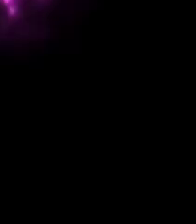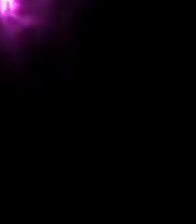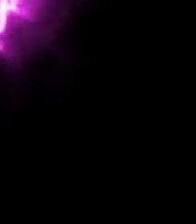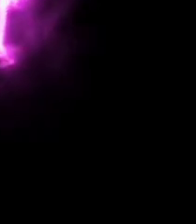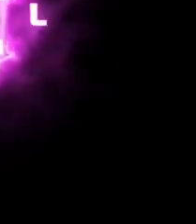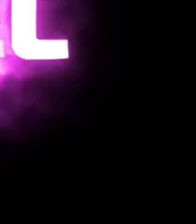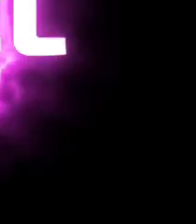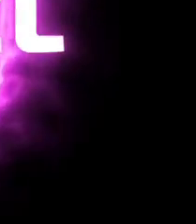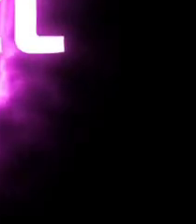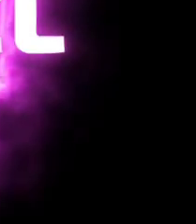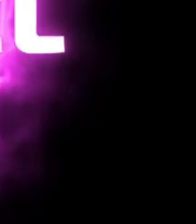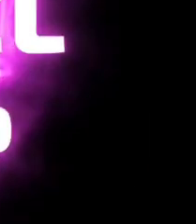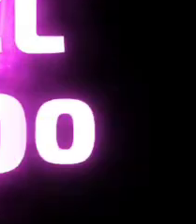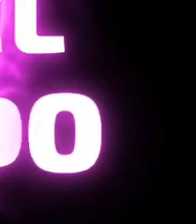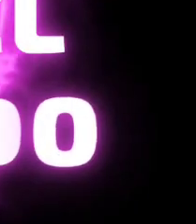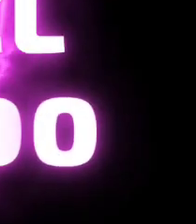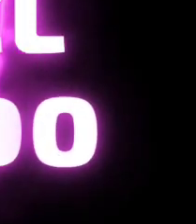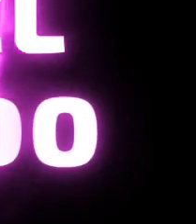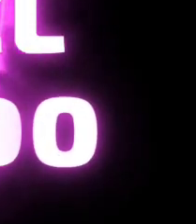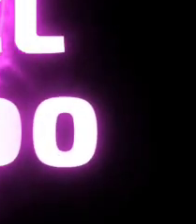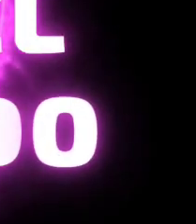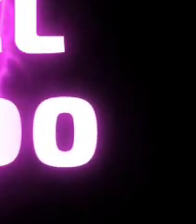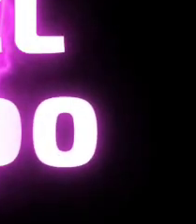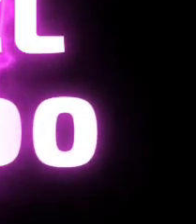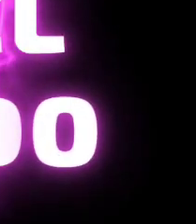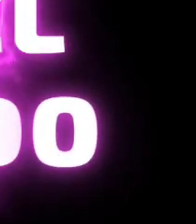¿Qué